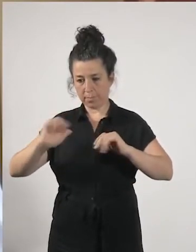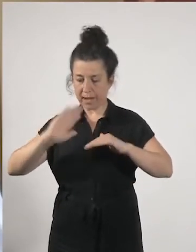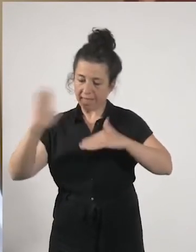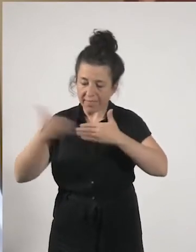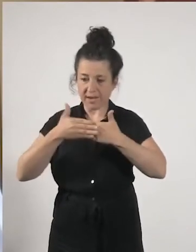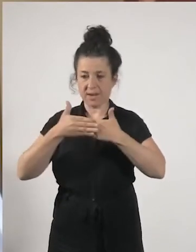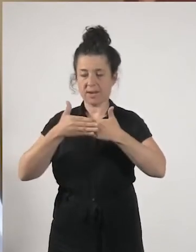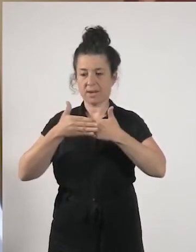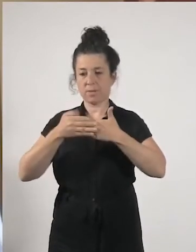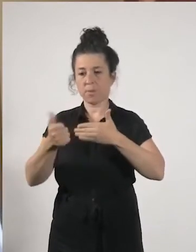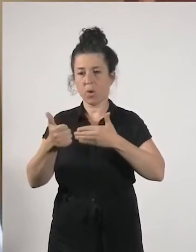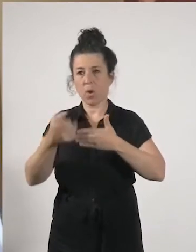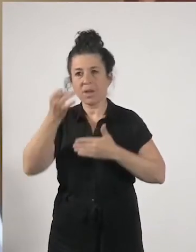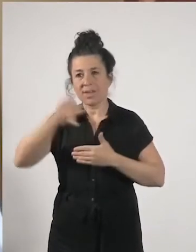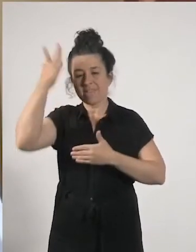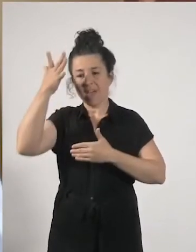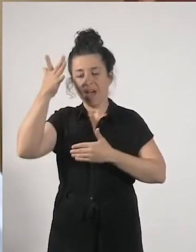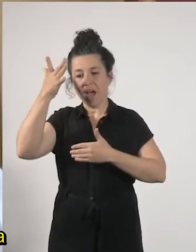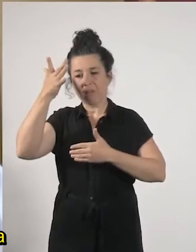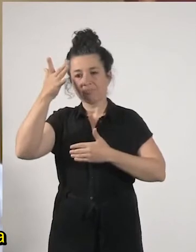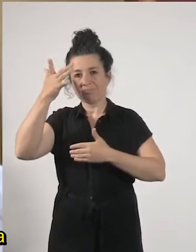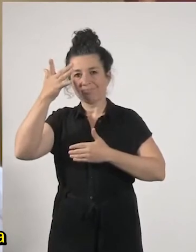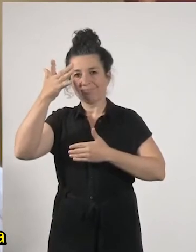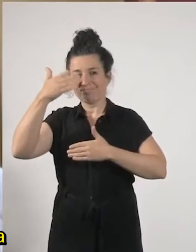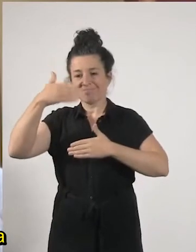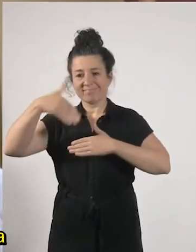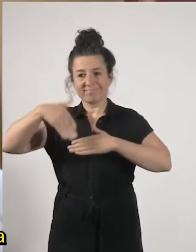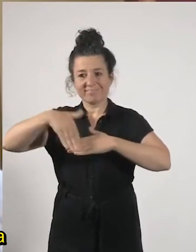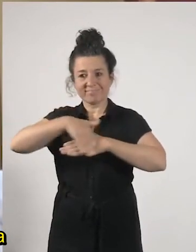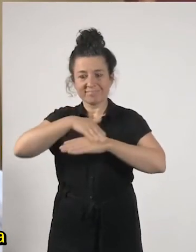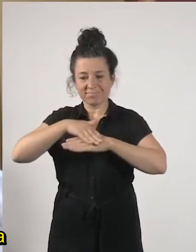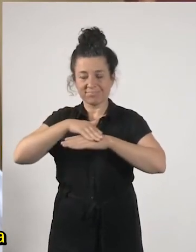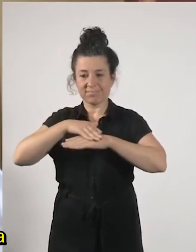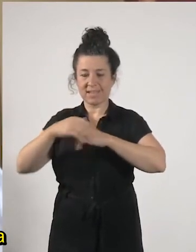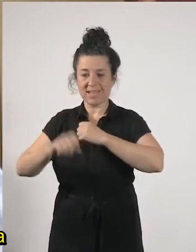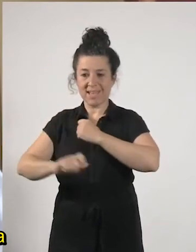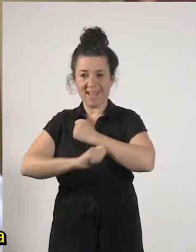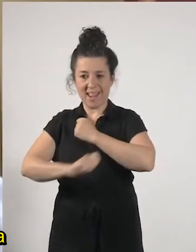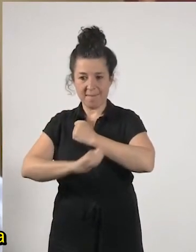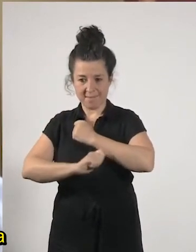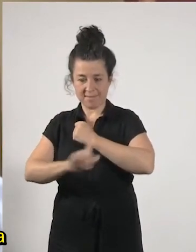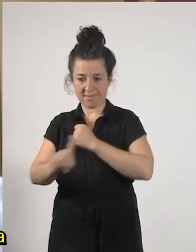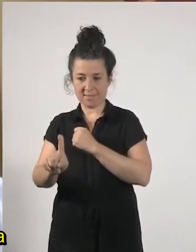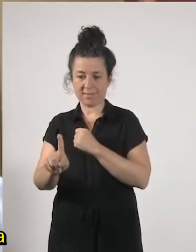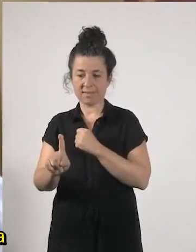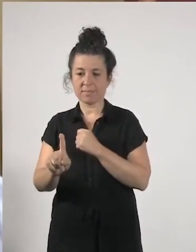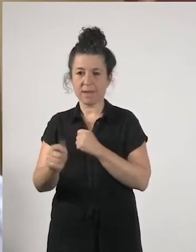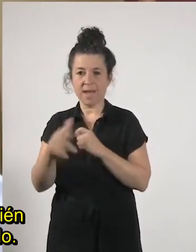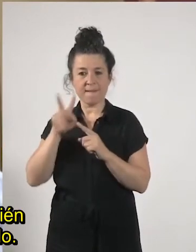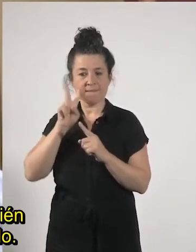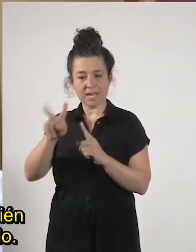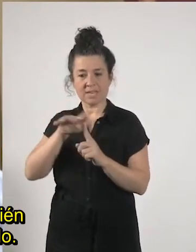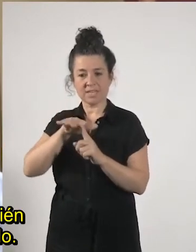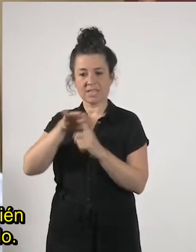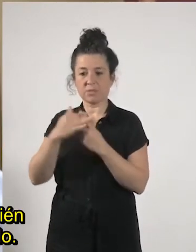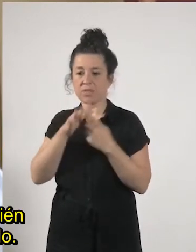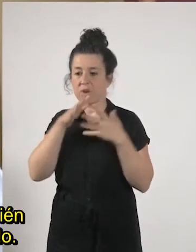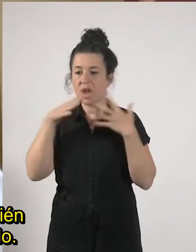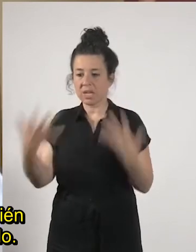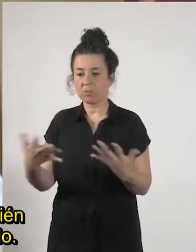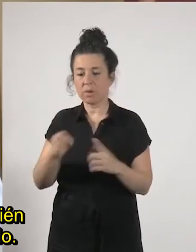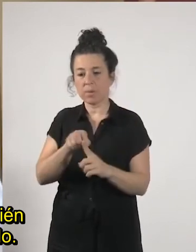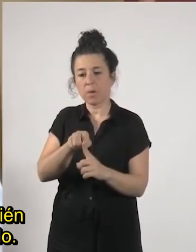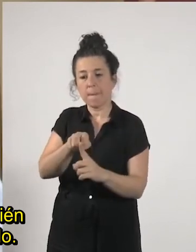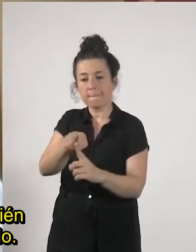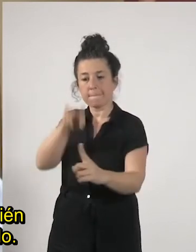idea clave en este debate en el que estábamos mirando esta situación que tenemos ahora con una mirada un poco